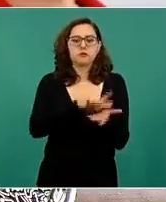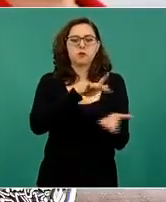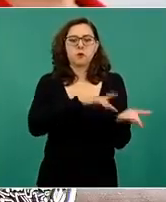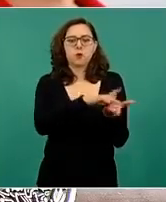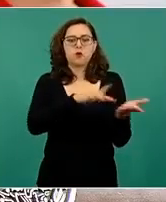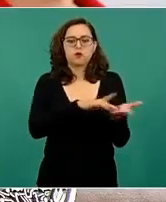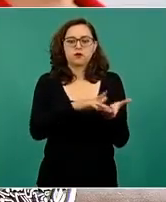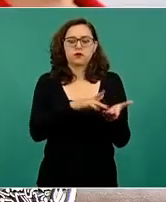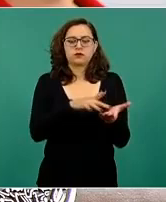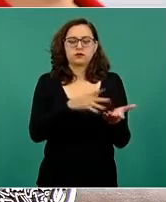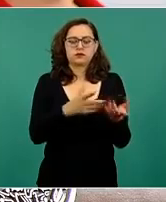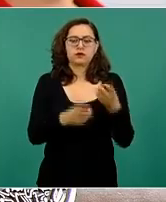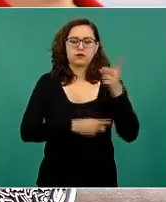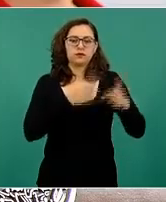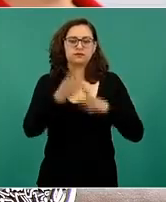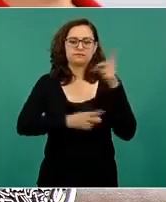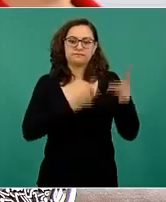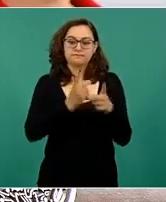al deporte.